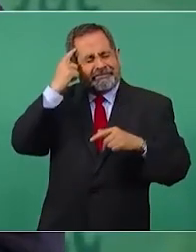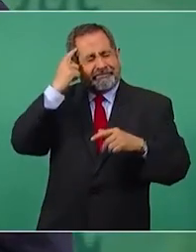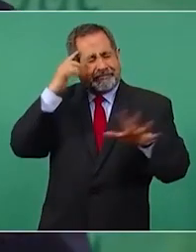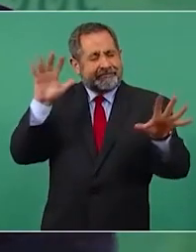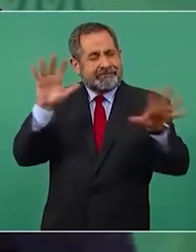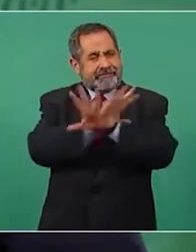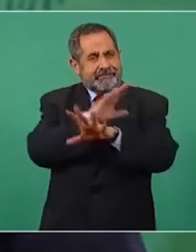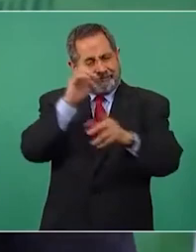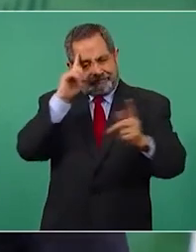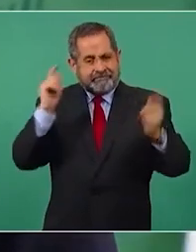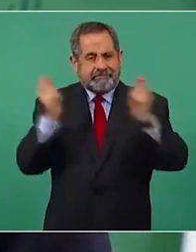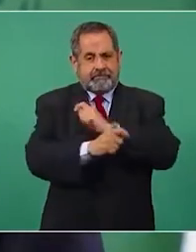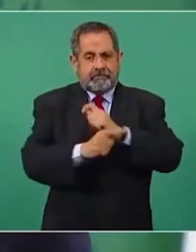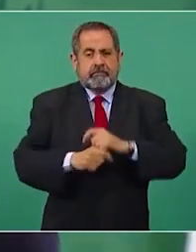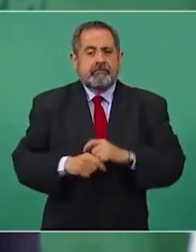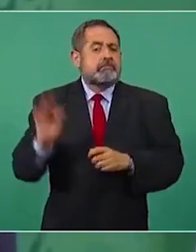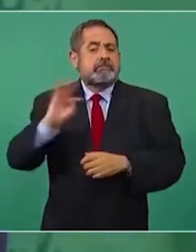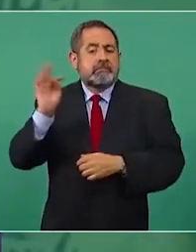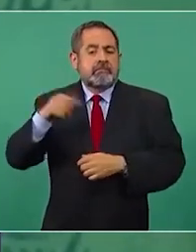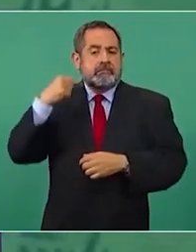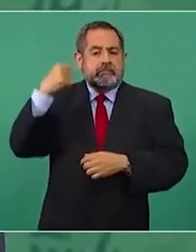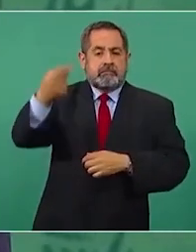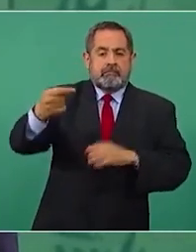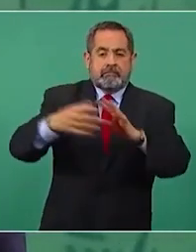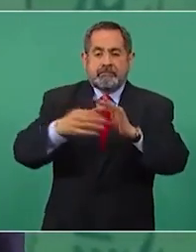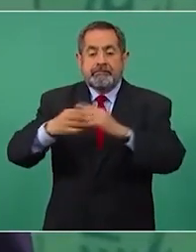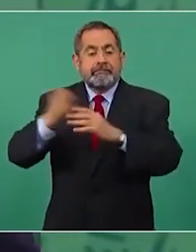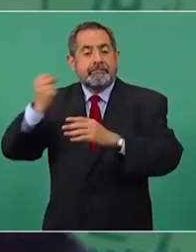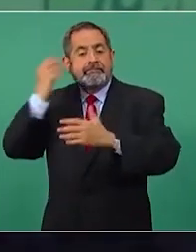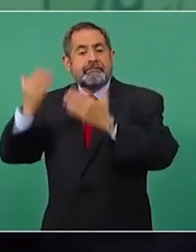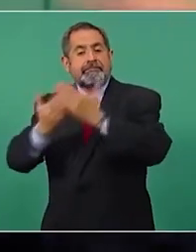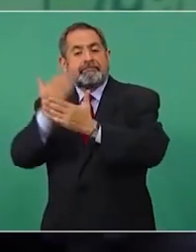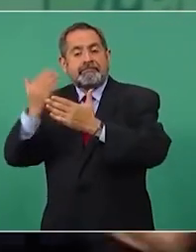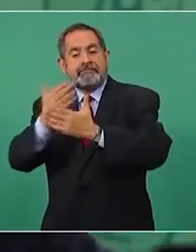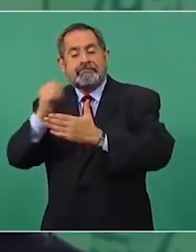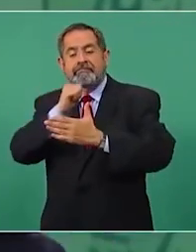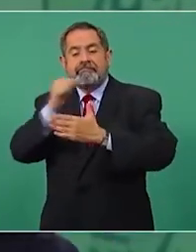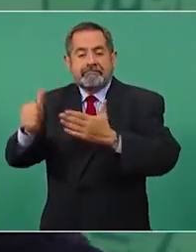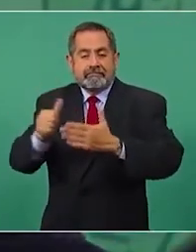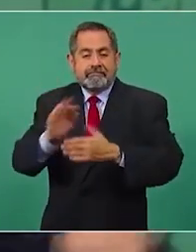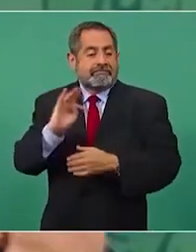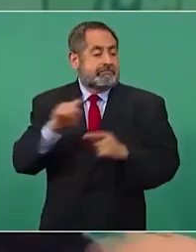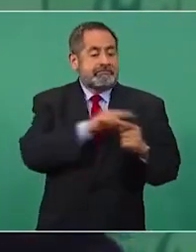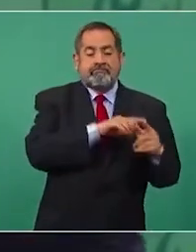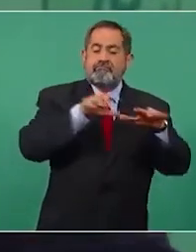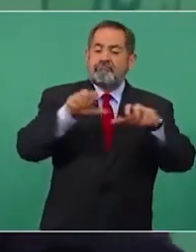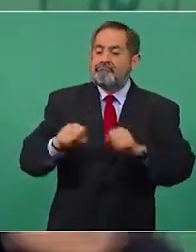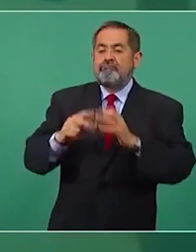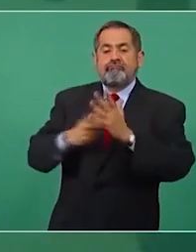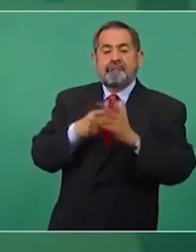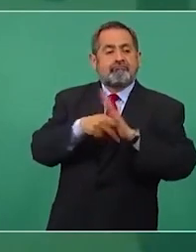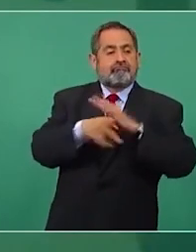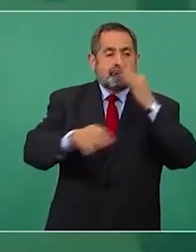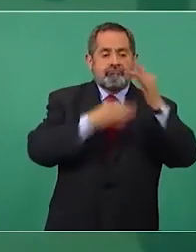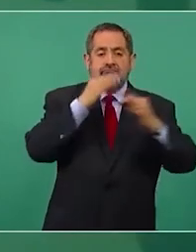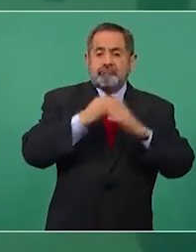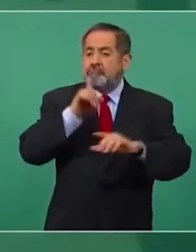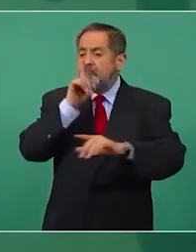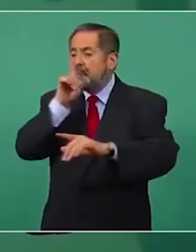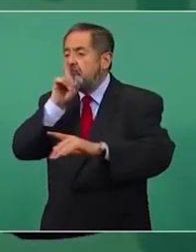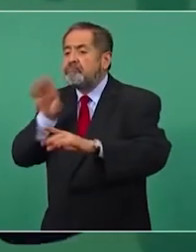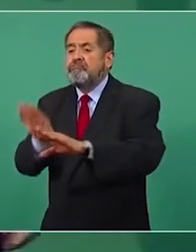Aunque ya no haya mañanera, aunque vuelvan a tener el control de los medios y a silenciar todo,